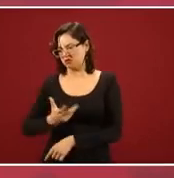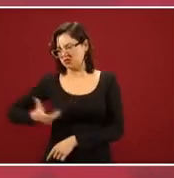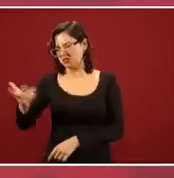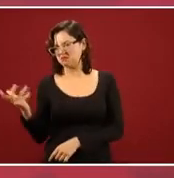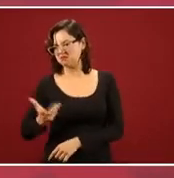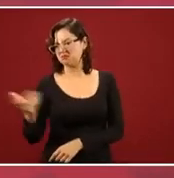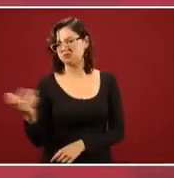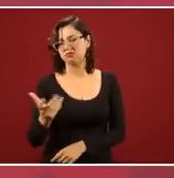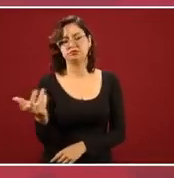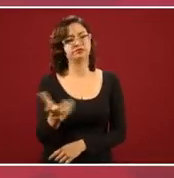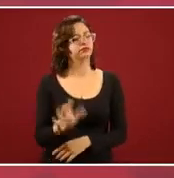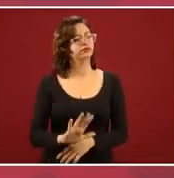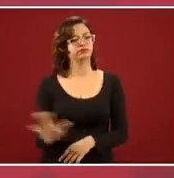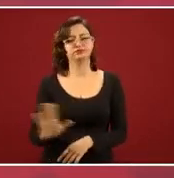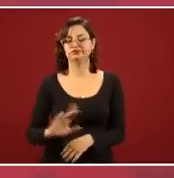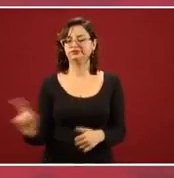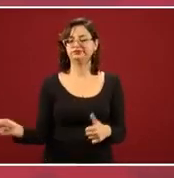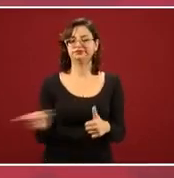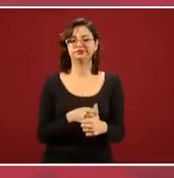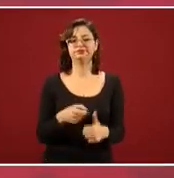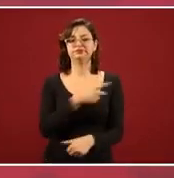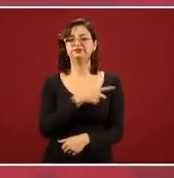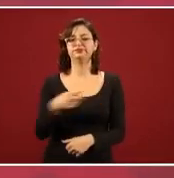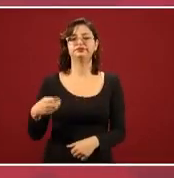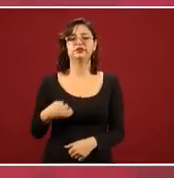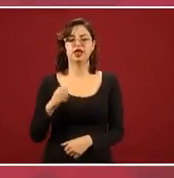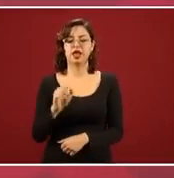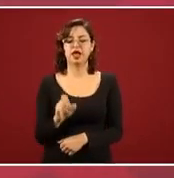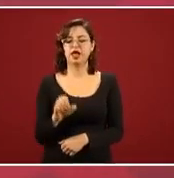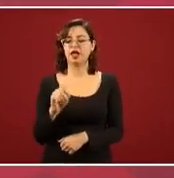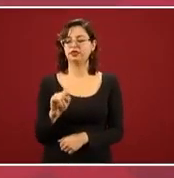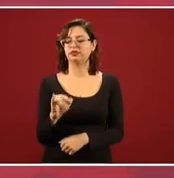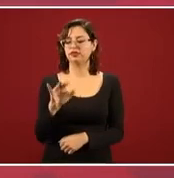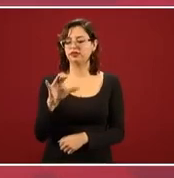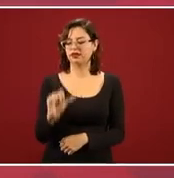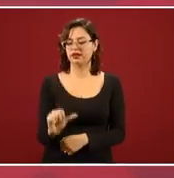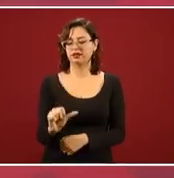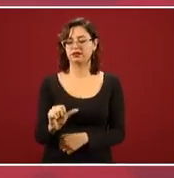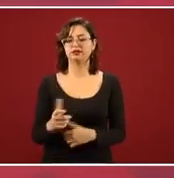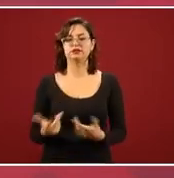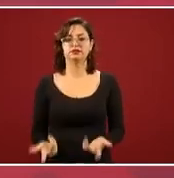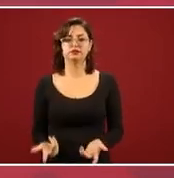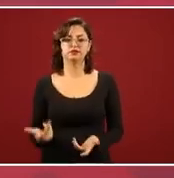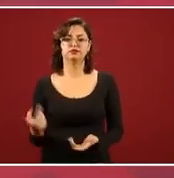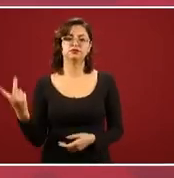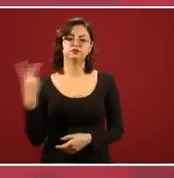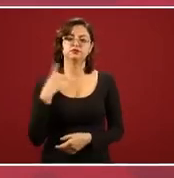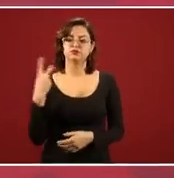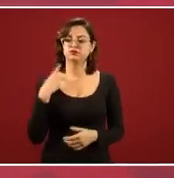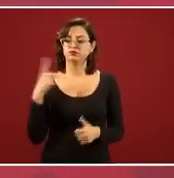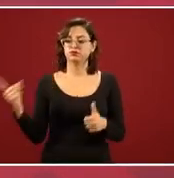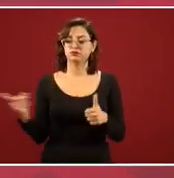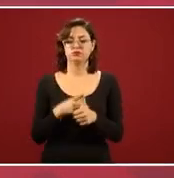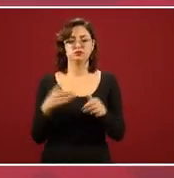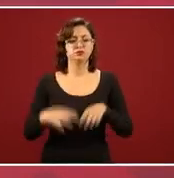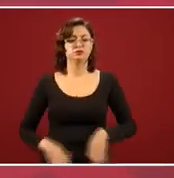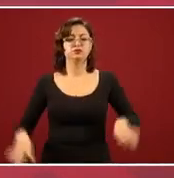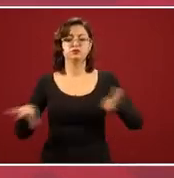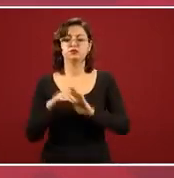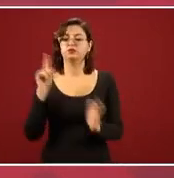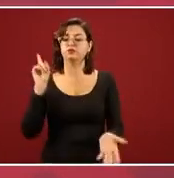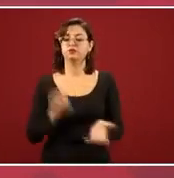Tiene que haber ética, la política como imperativo ético